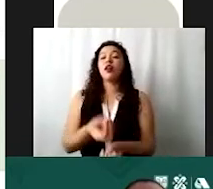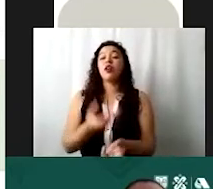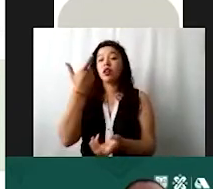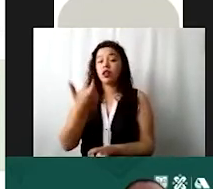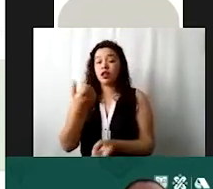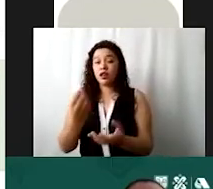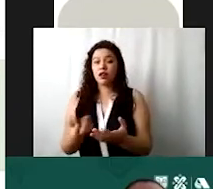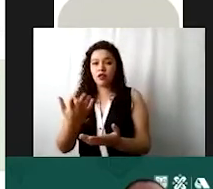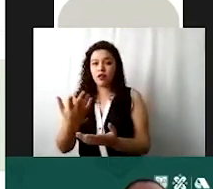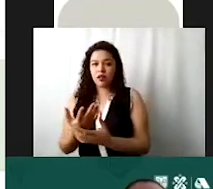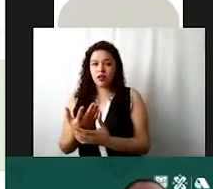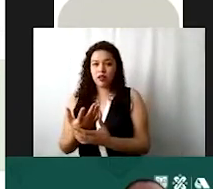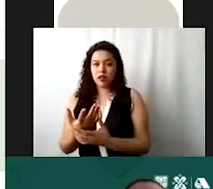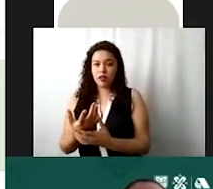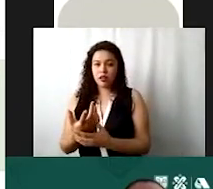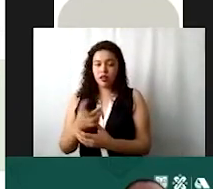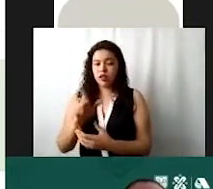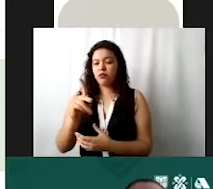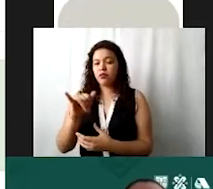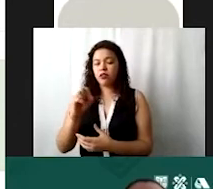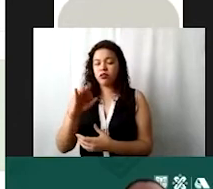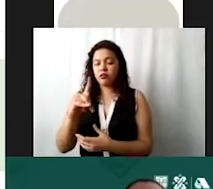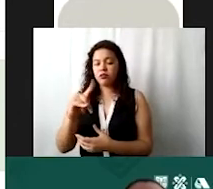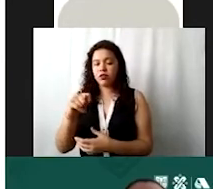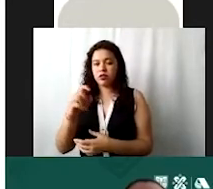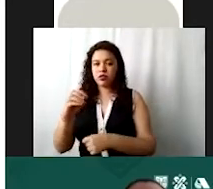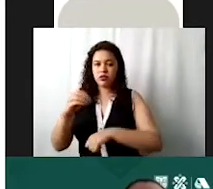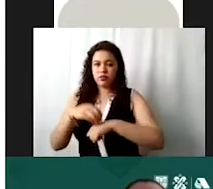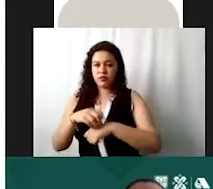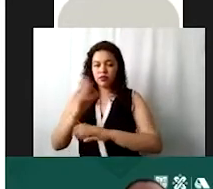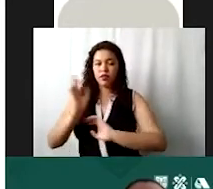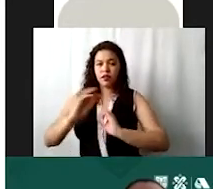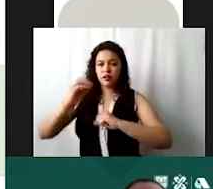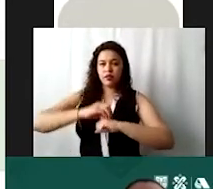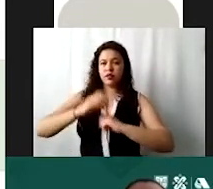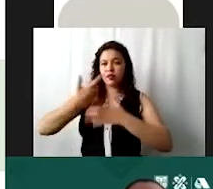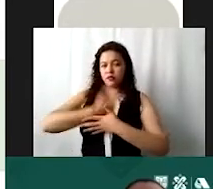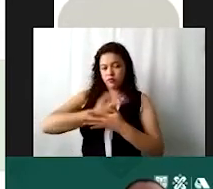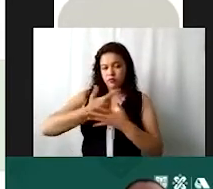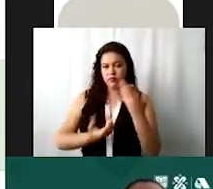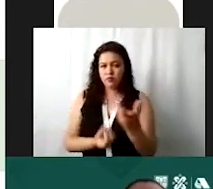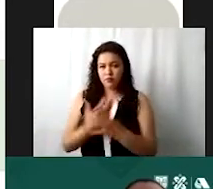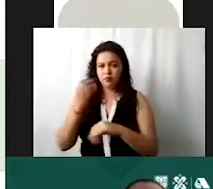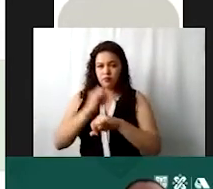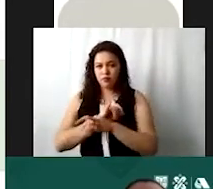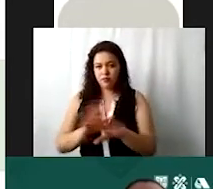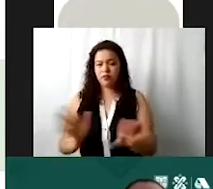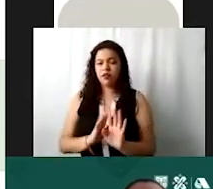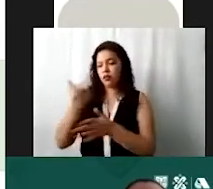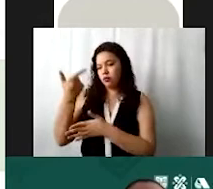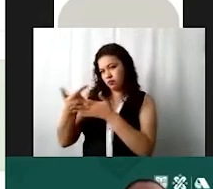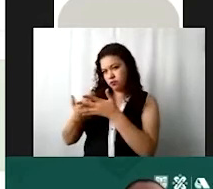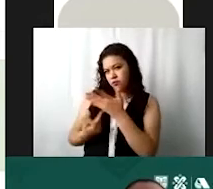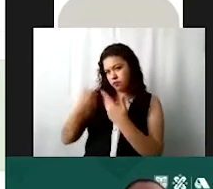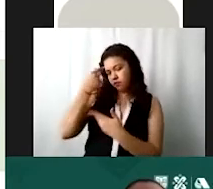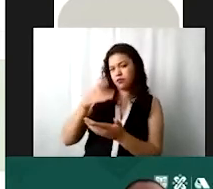aquí, en el presupuesto. Entonces, ya que le dimos asignar, damos a actualizar cuenta. Y aquí ya nos quedó nuestro registro de el